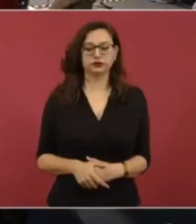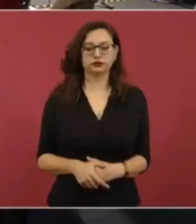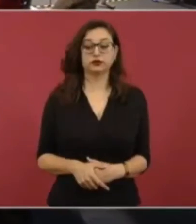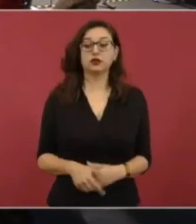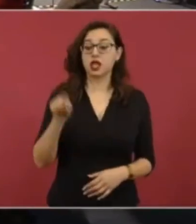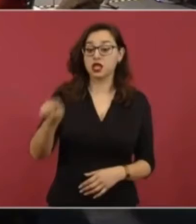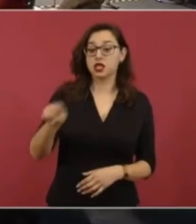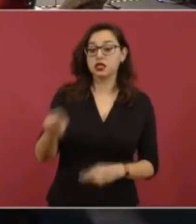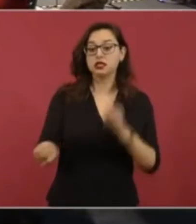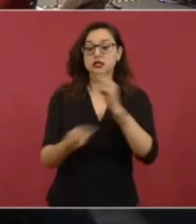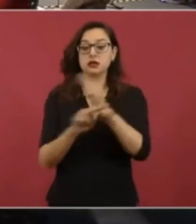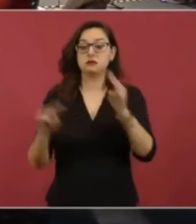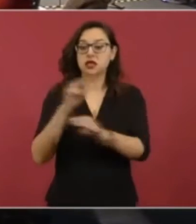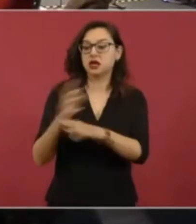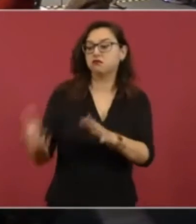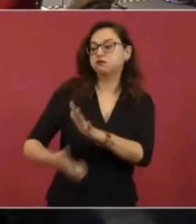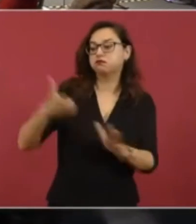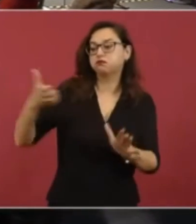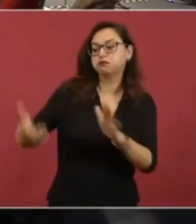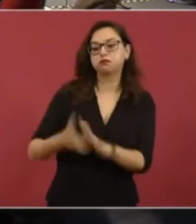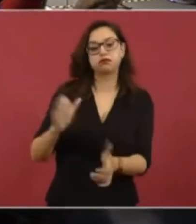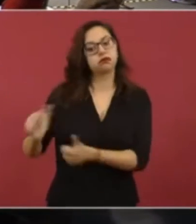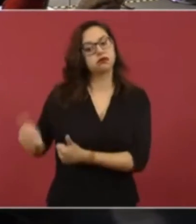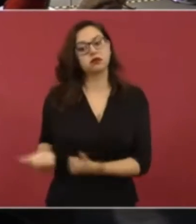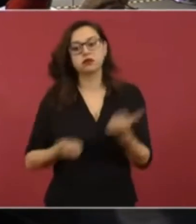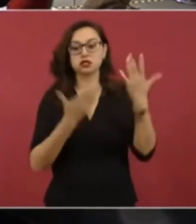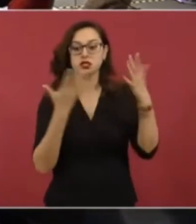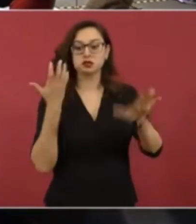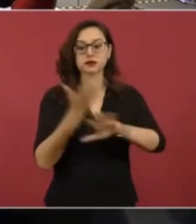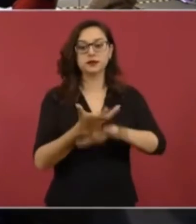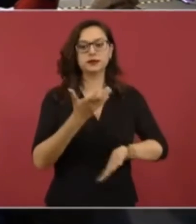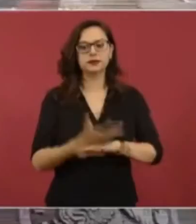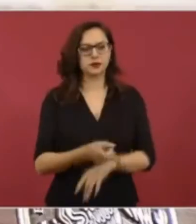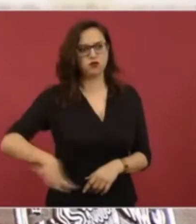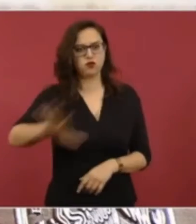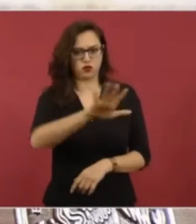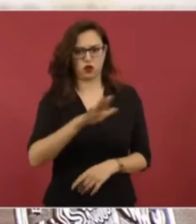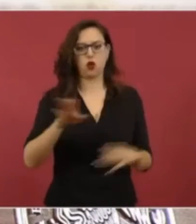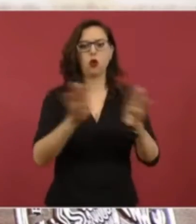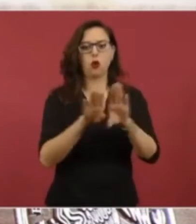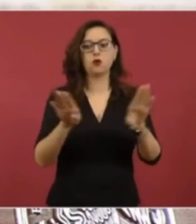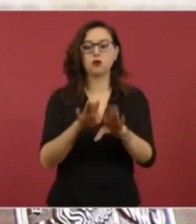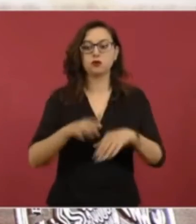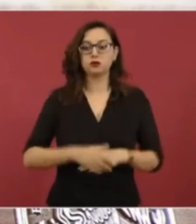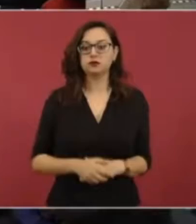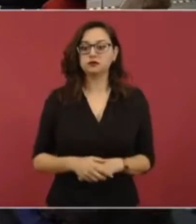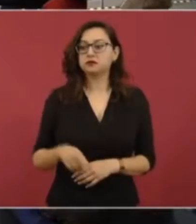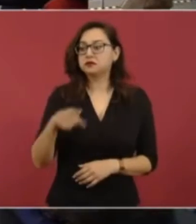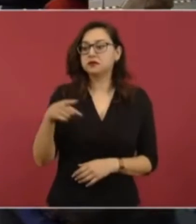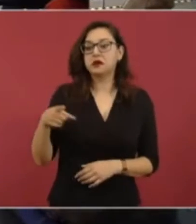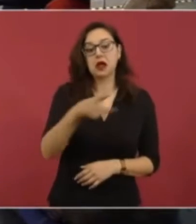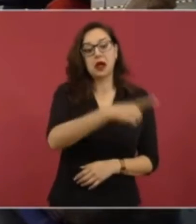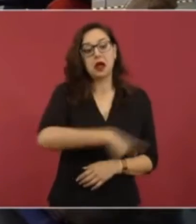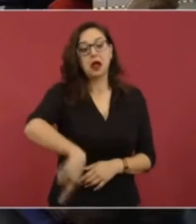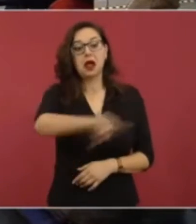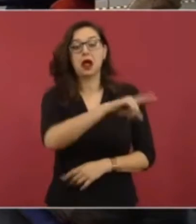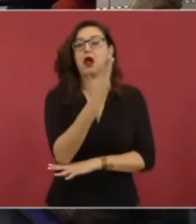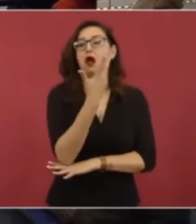A ver si no, hay una foto de Calica y ahora resulta que